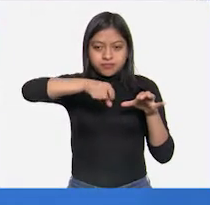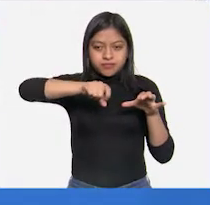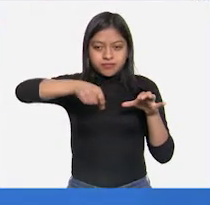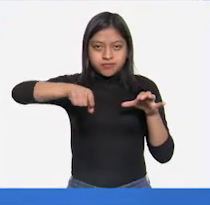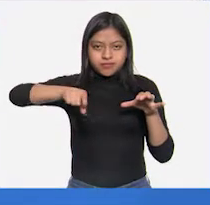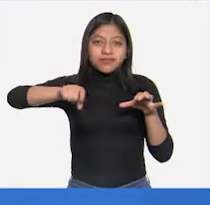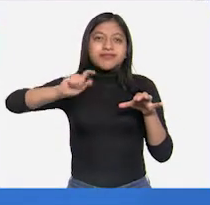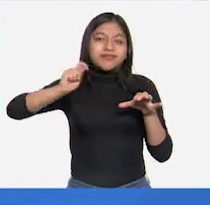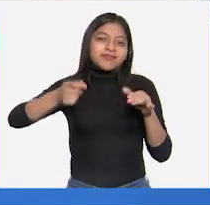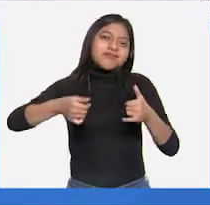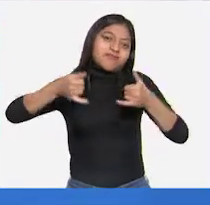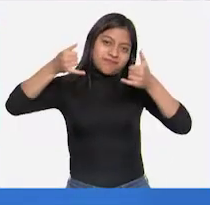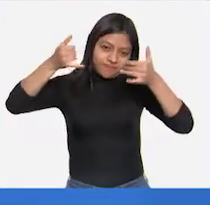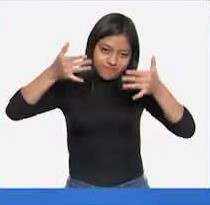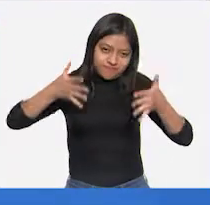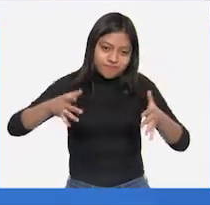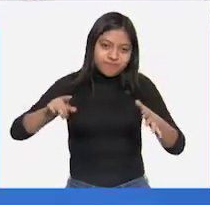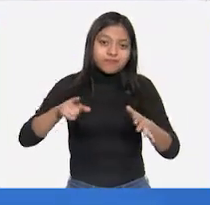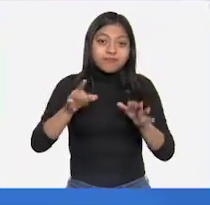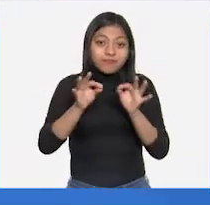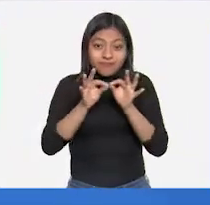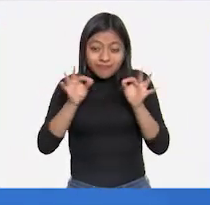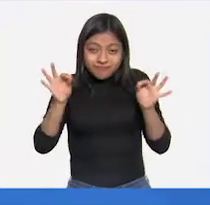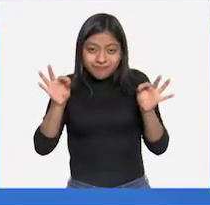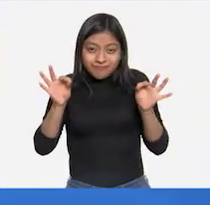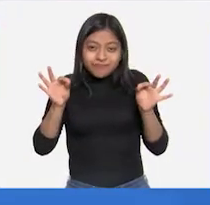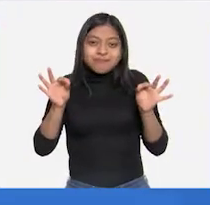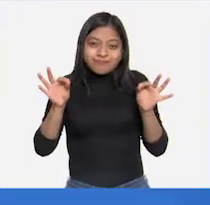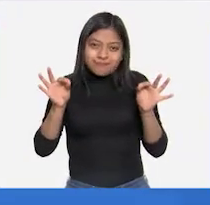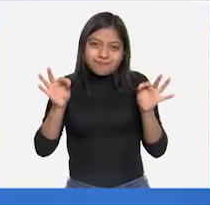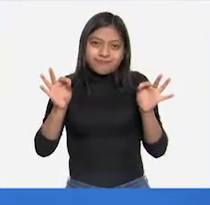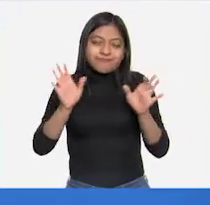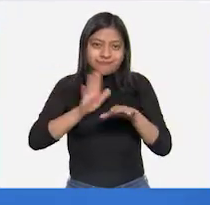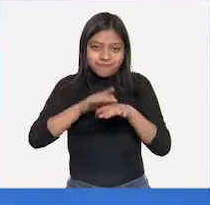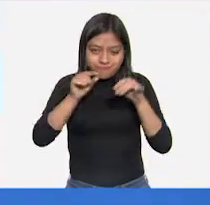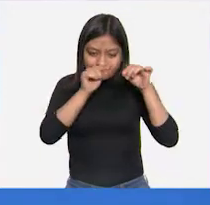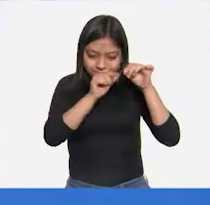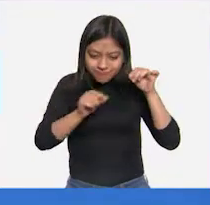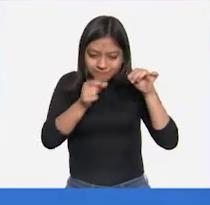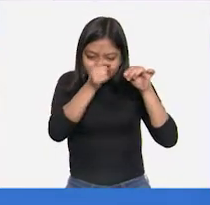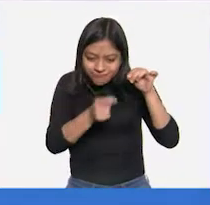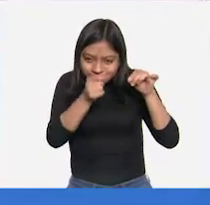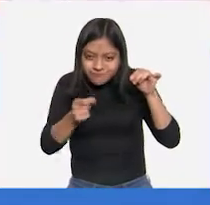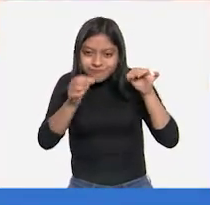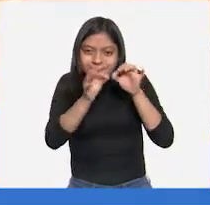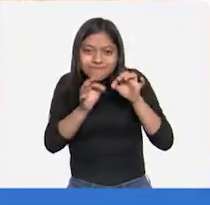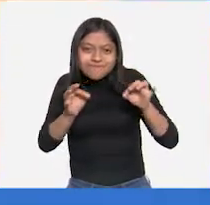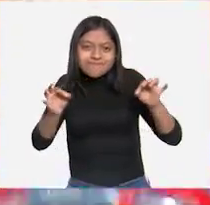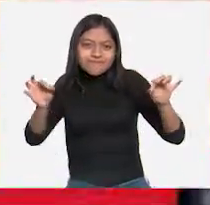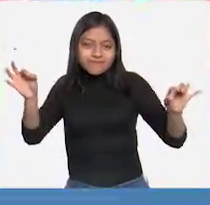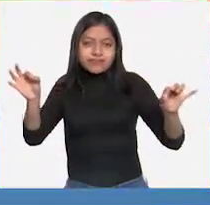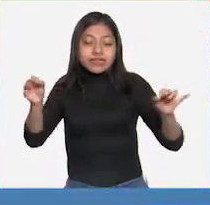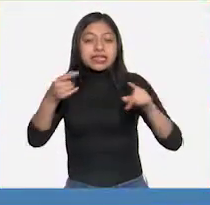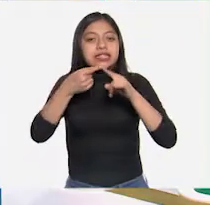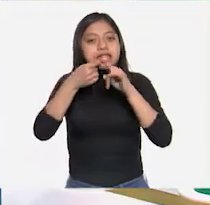peso, más fuerza. Exactamente. Se estira, pues, bastante, ¿no? Se estira más, ¿no? Que, en cambio, si estiramos